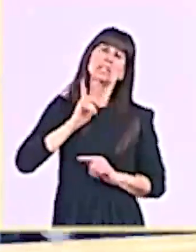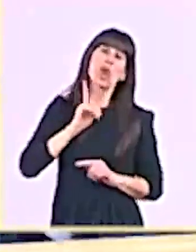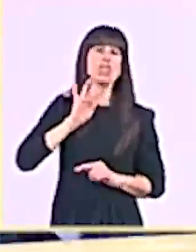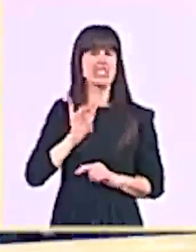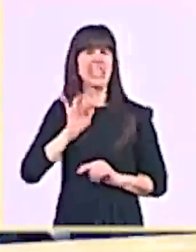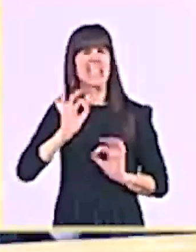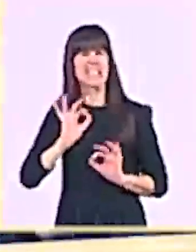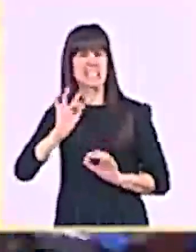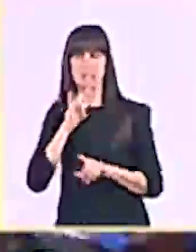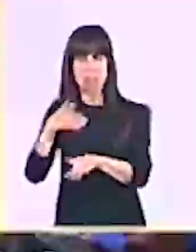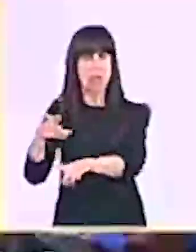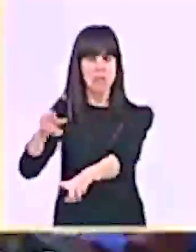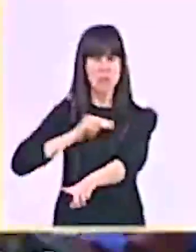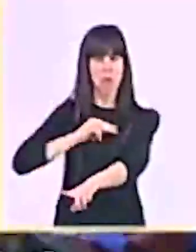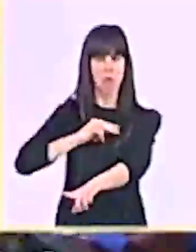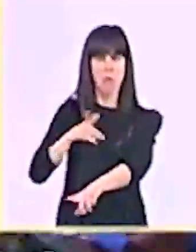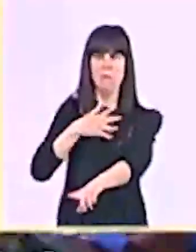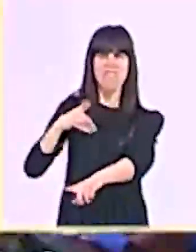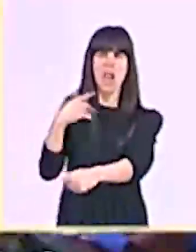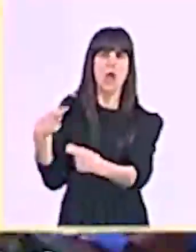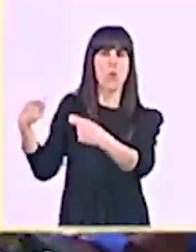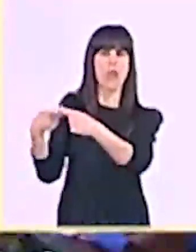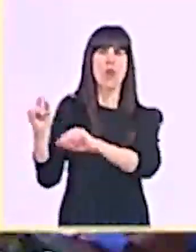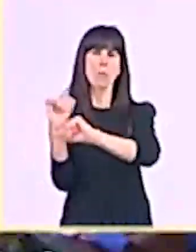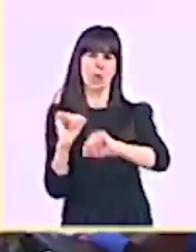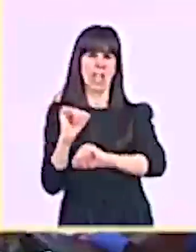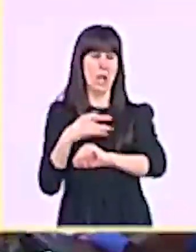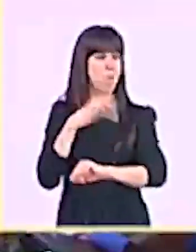Y, lo que está claro, señoría,